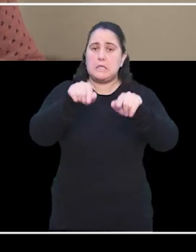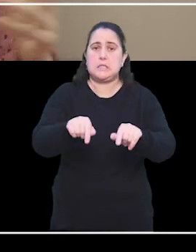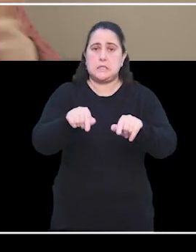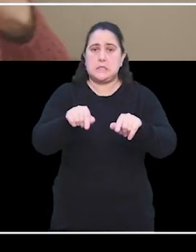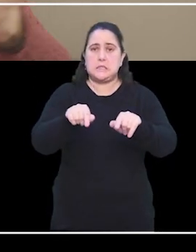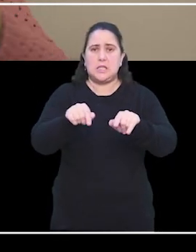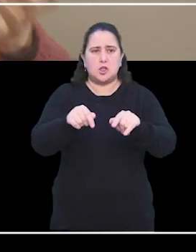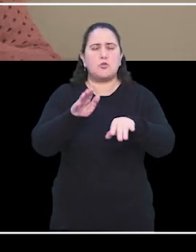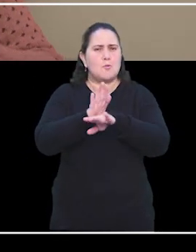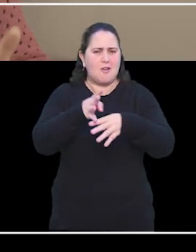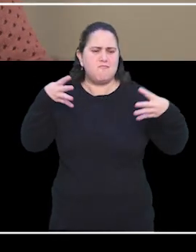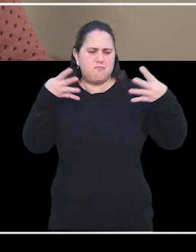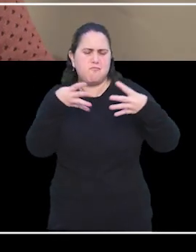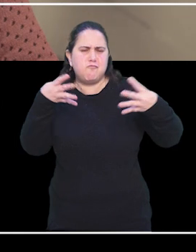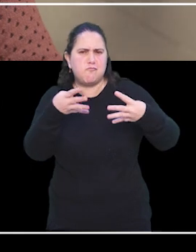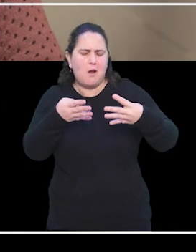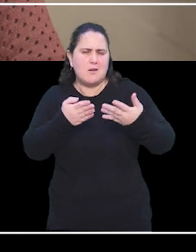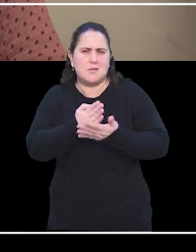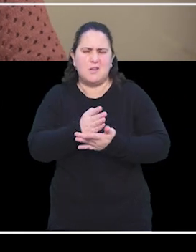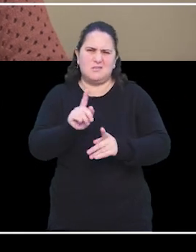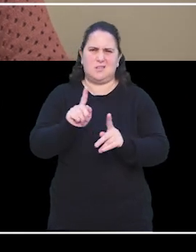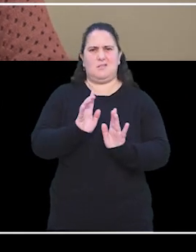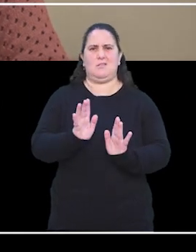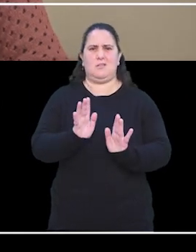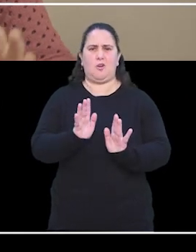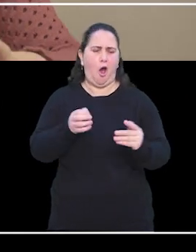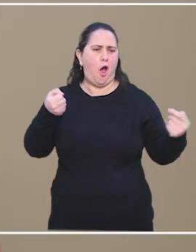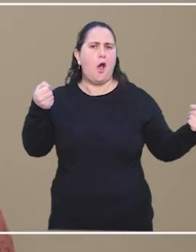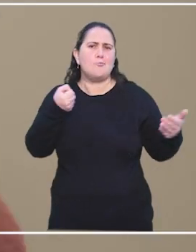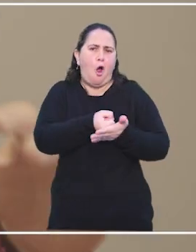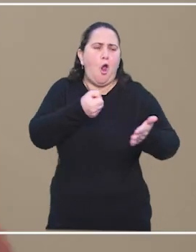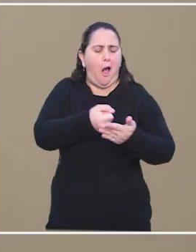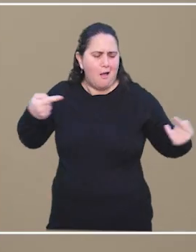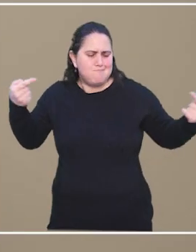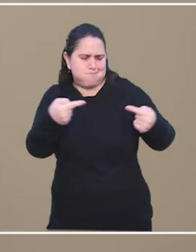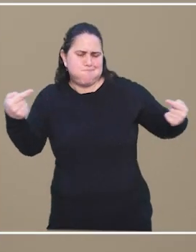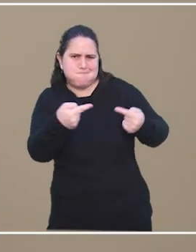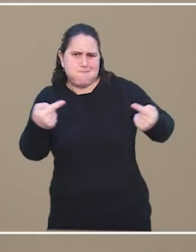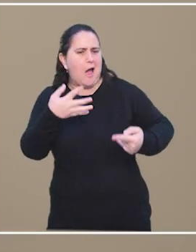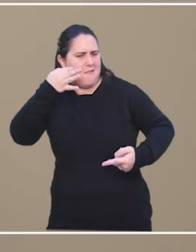guerra permanente, esta lucha entre certezas